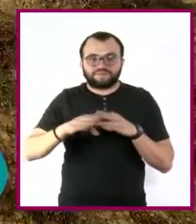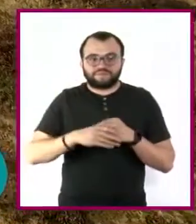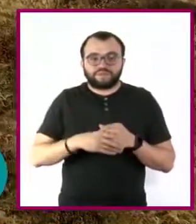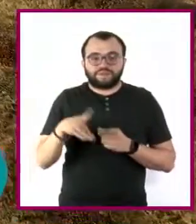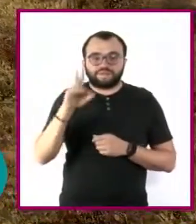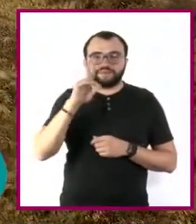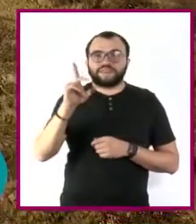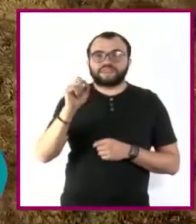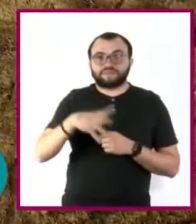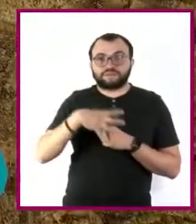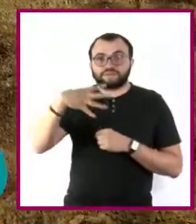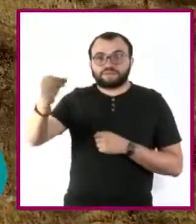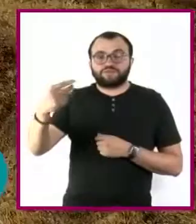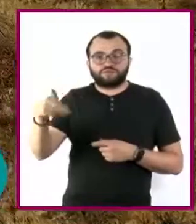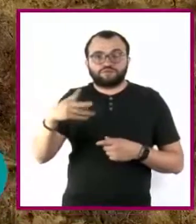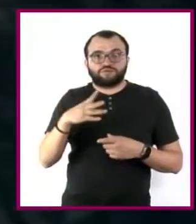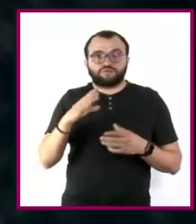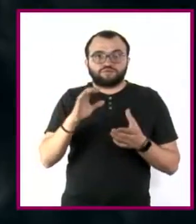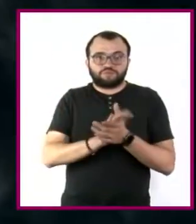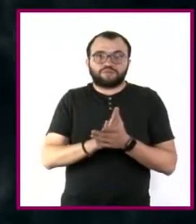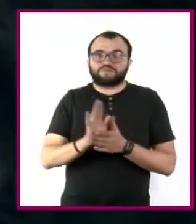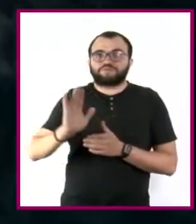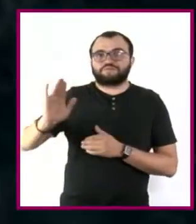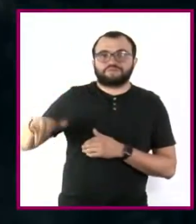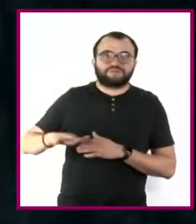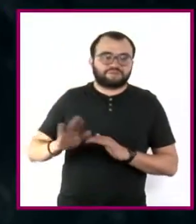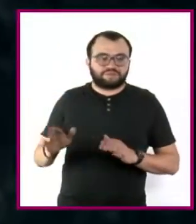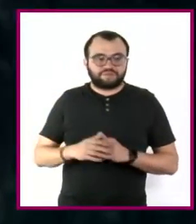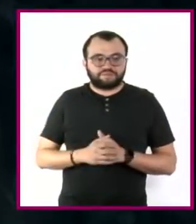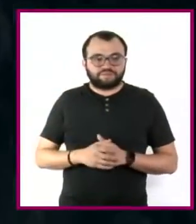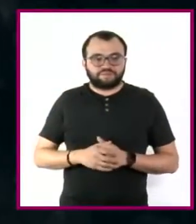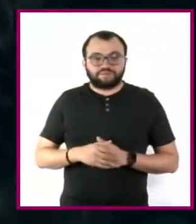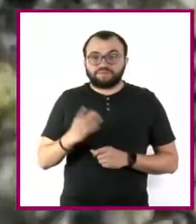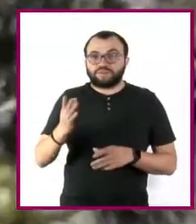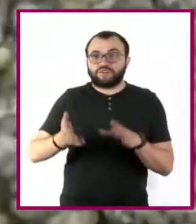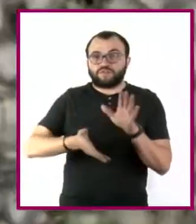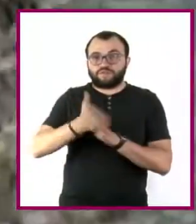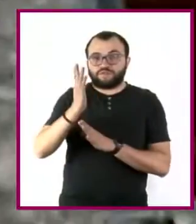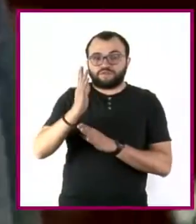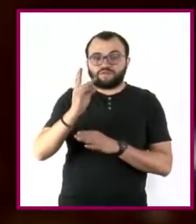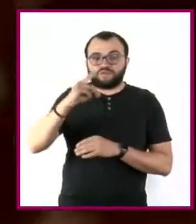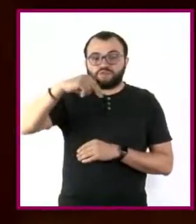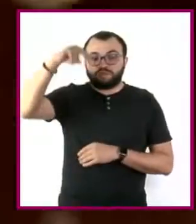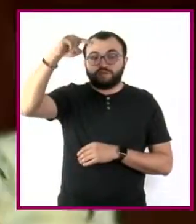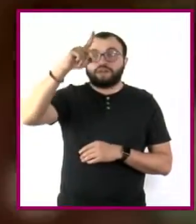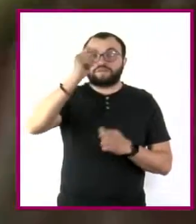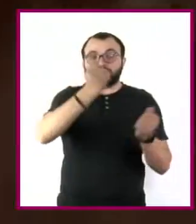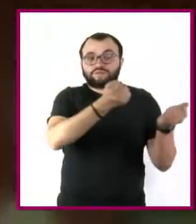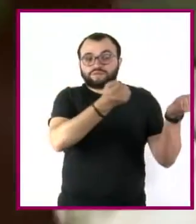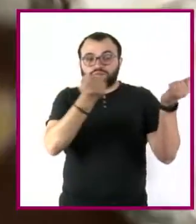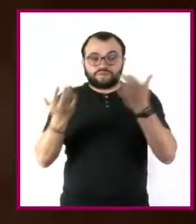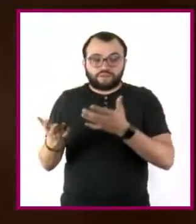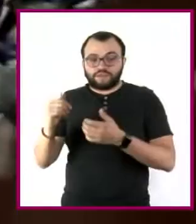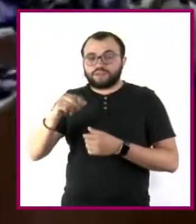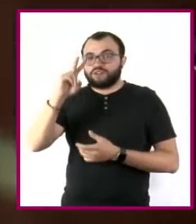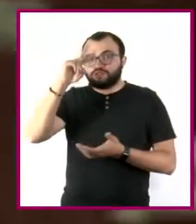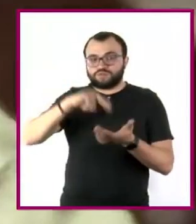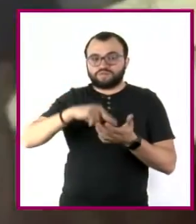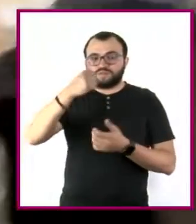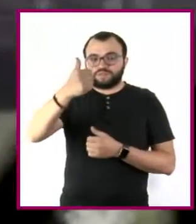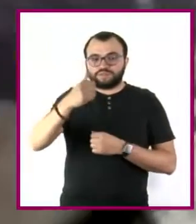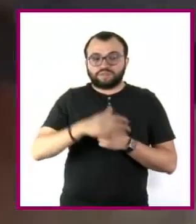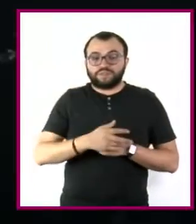quien fue contagiada por su esposo ya fallecido. Se fue al norte y de allá trajo la enfermedad en 2006.